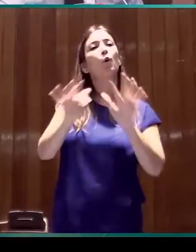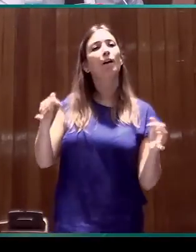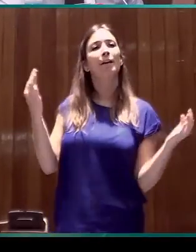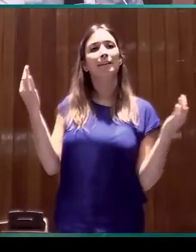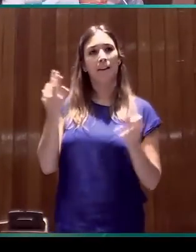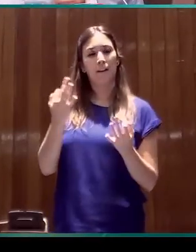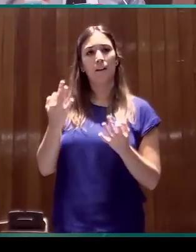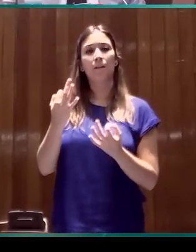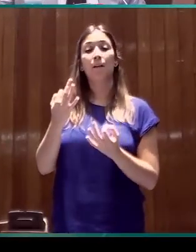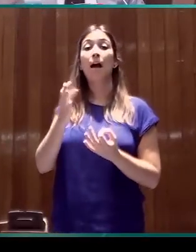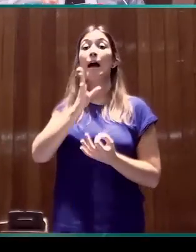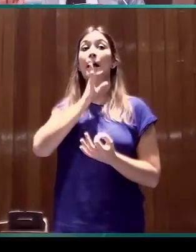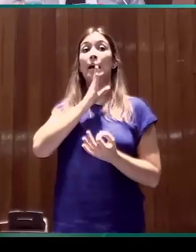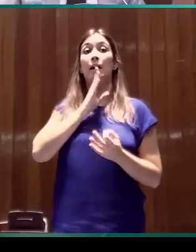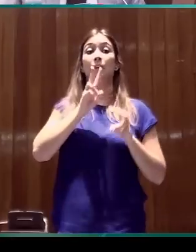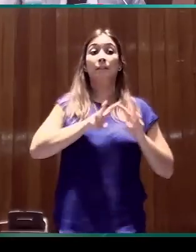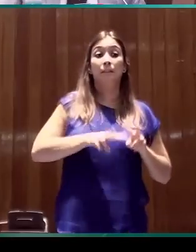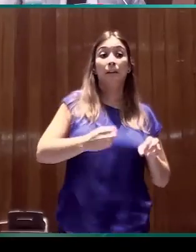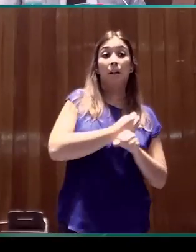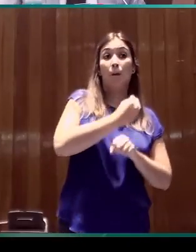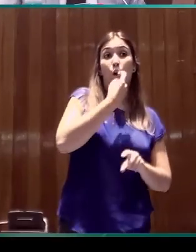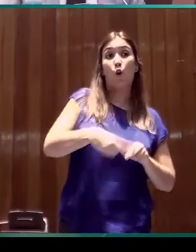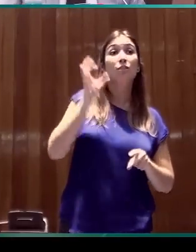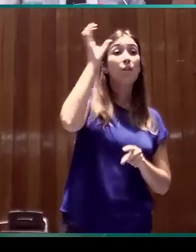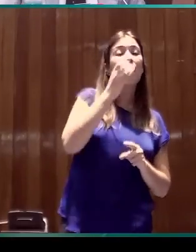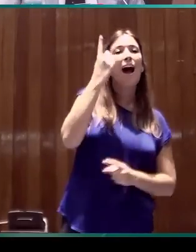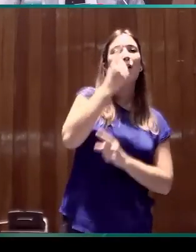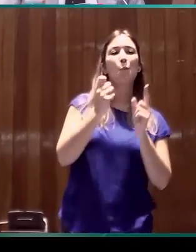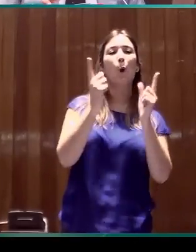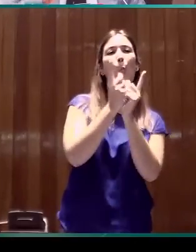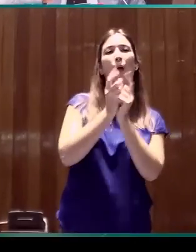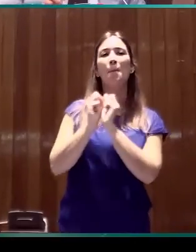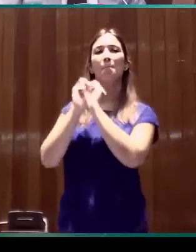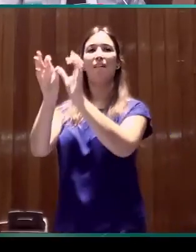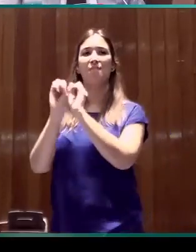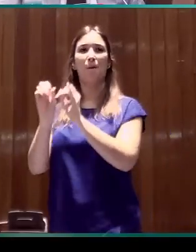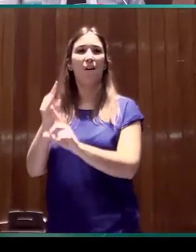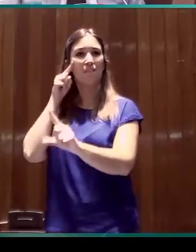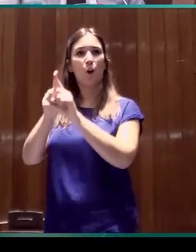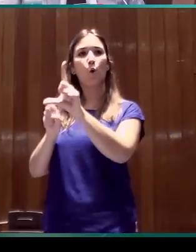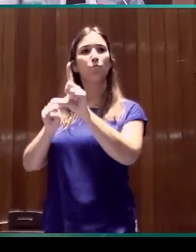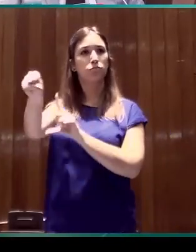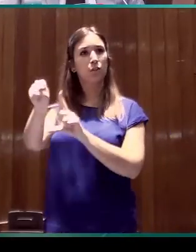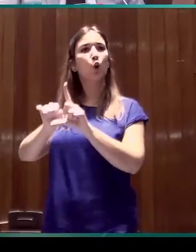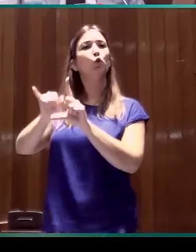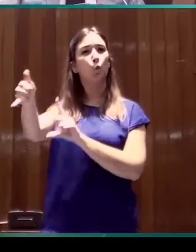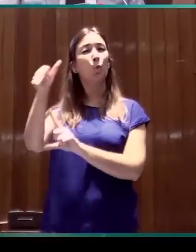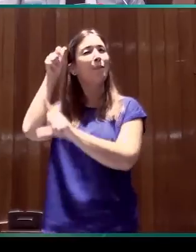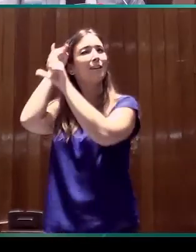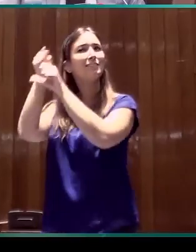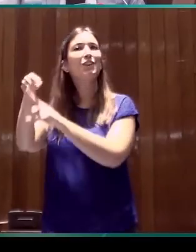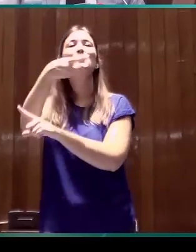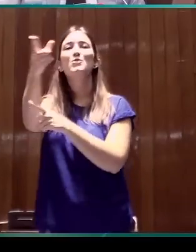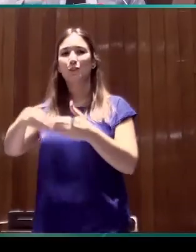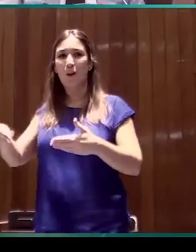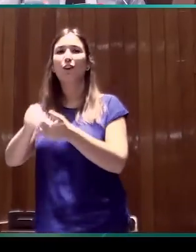algunos aspectos de nuestros trabajos científicos, pensados, sobre todo, para los usuarios de lengua